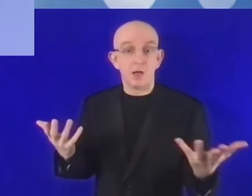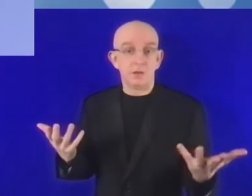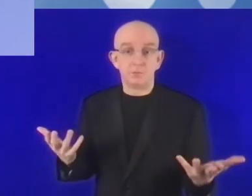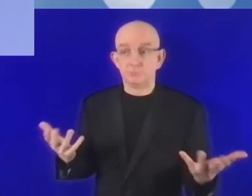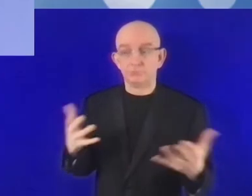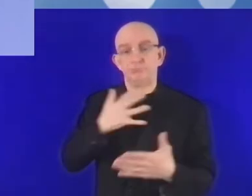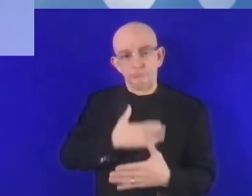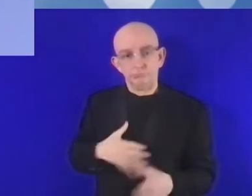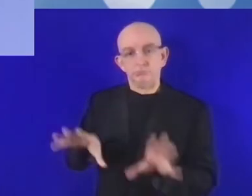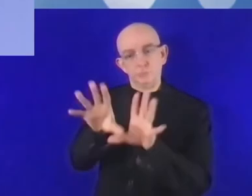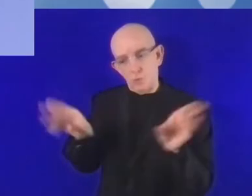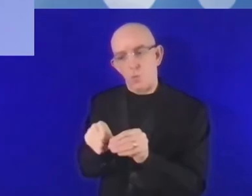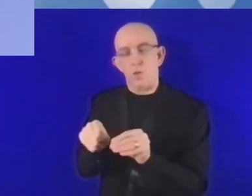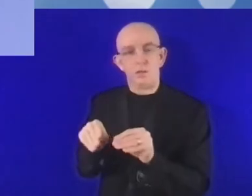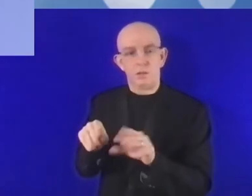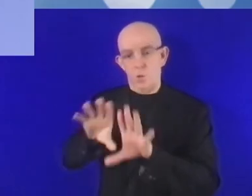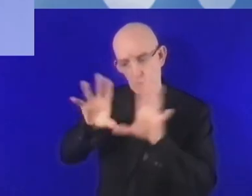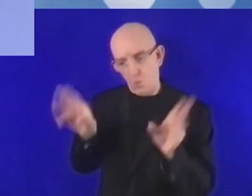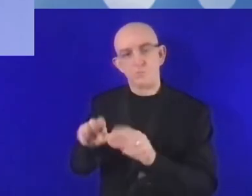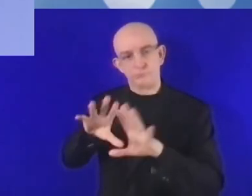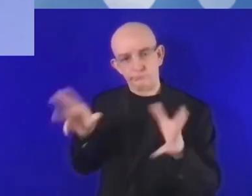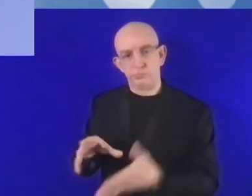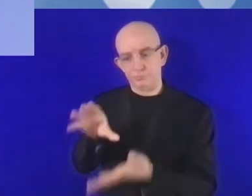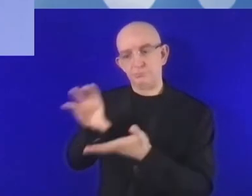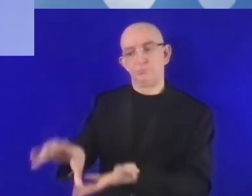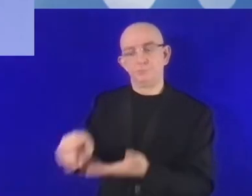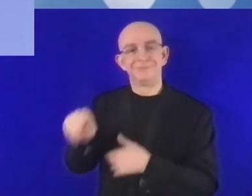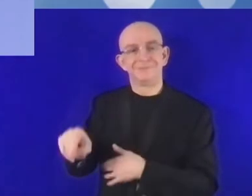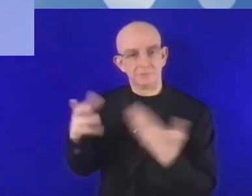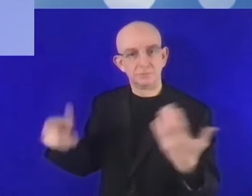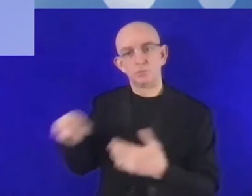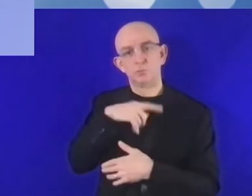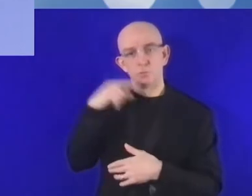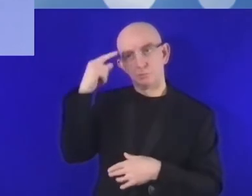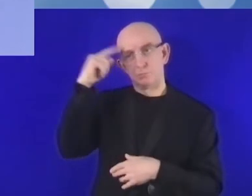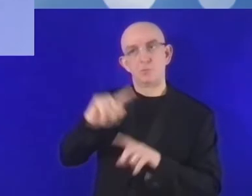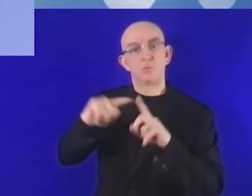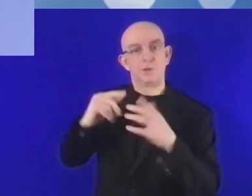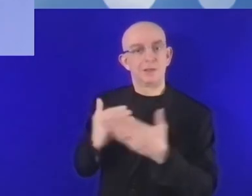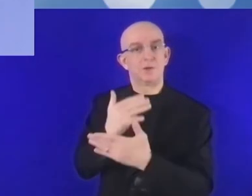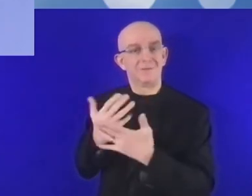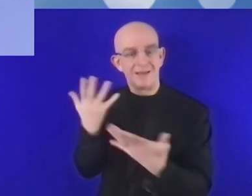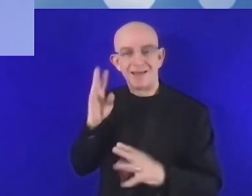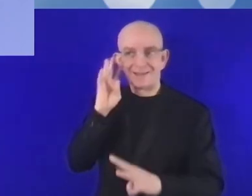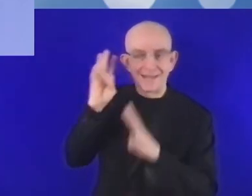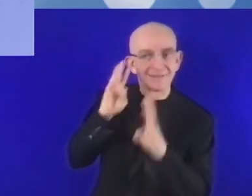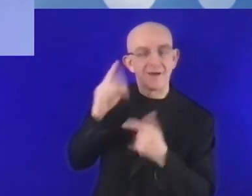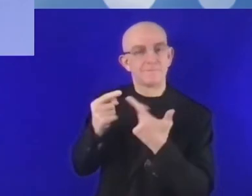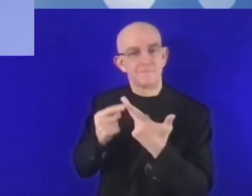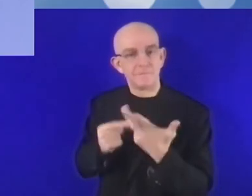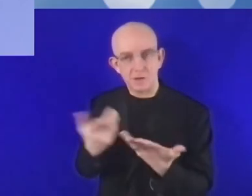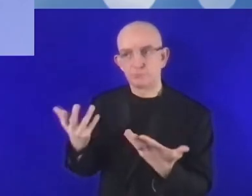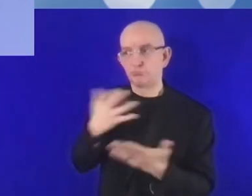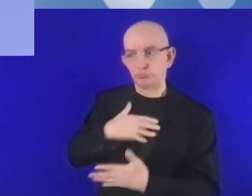son relevantes. Lo bueno es poder elegir entre diferentes opciones